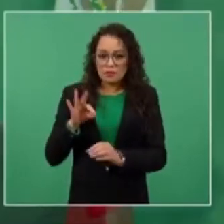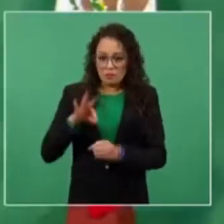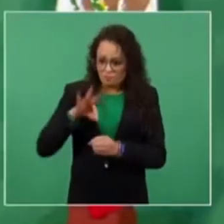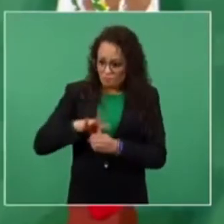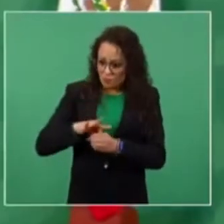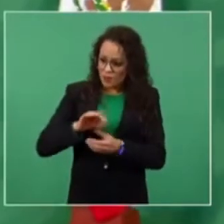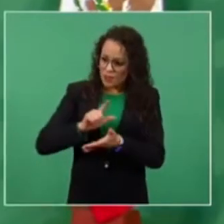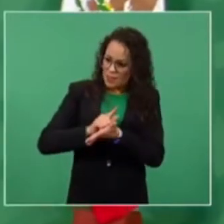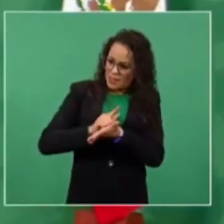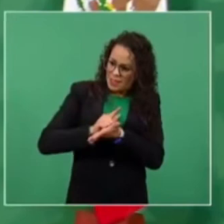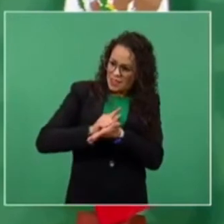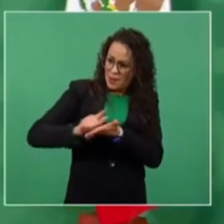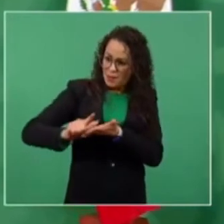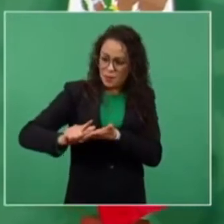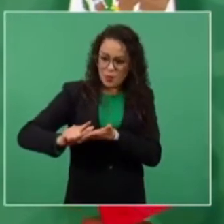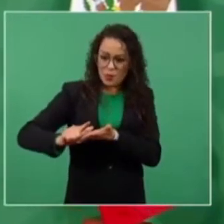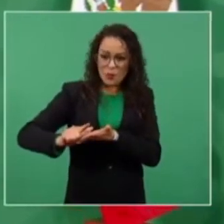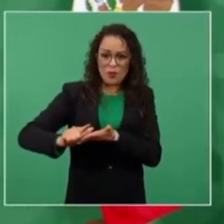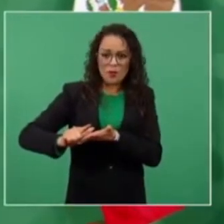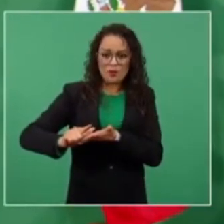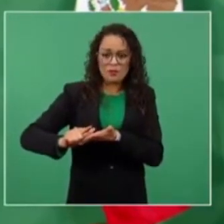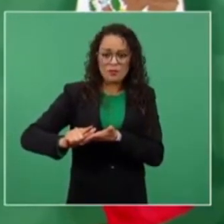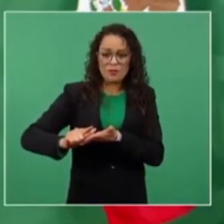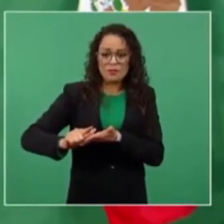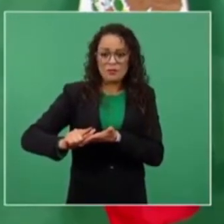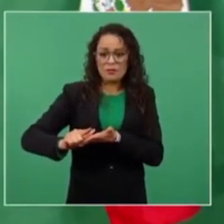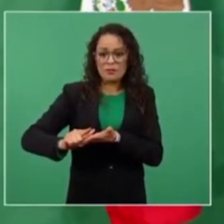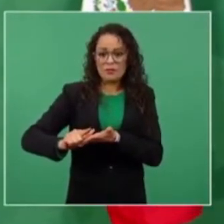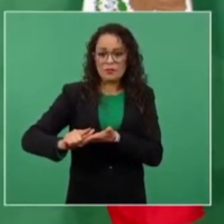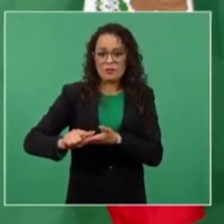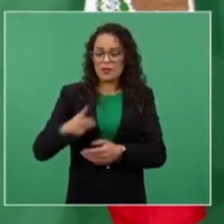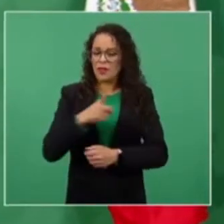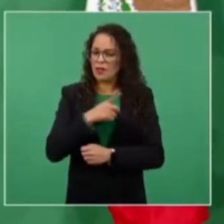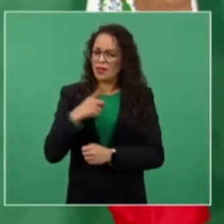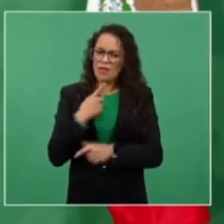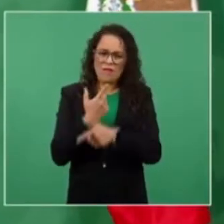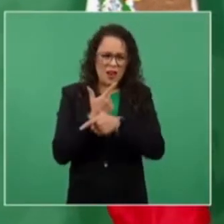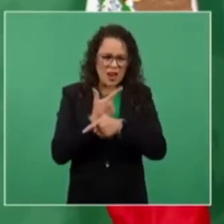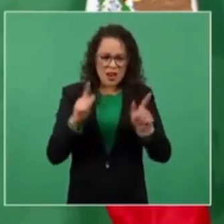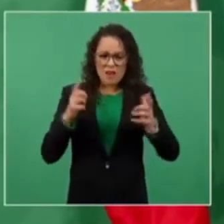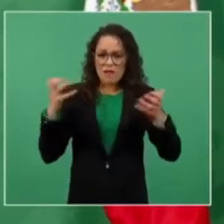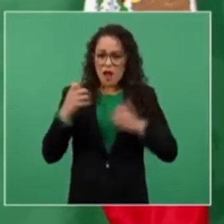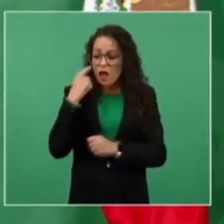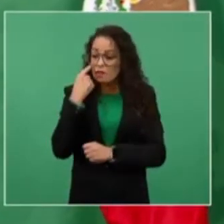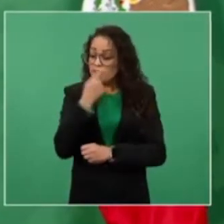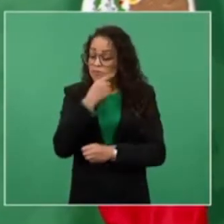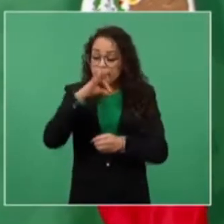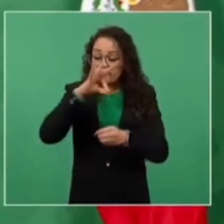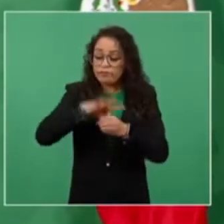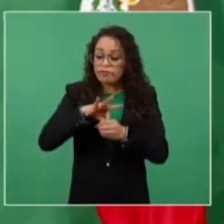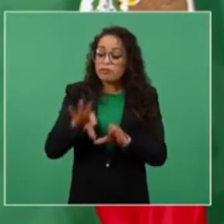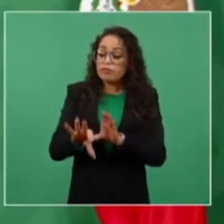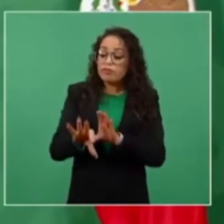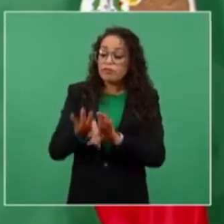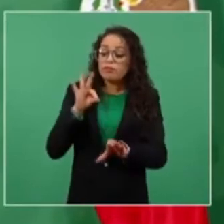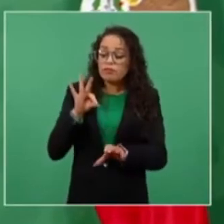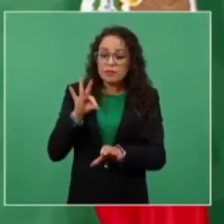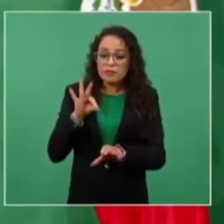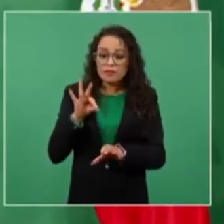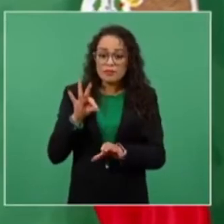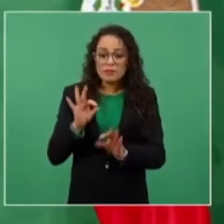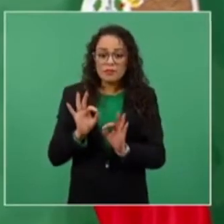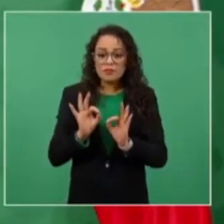elecciones libres sufragio efectivo